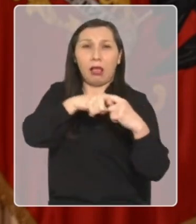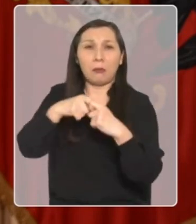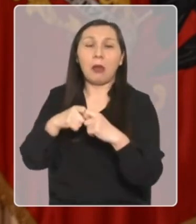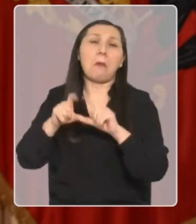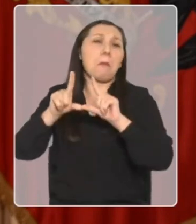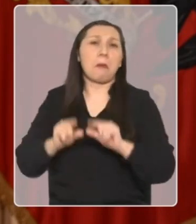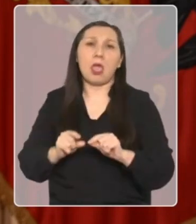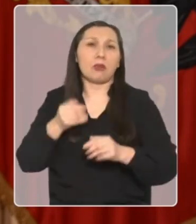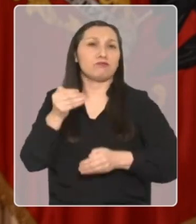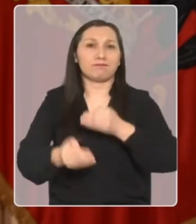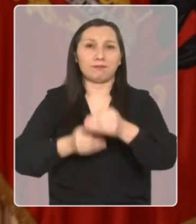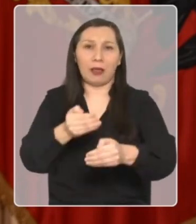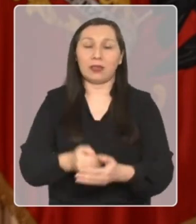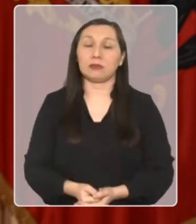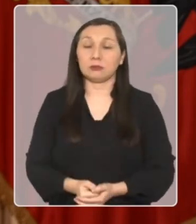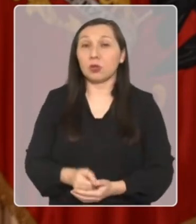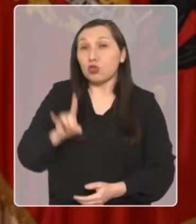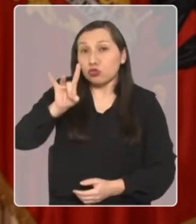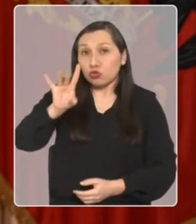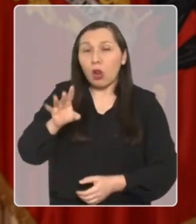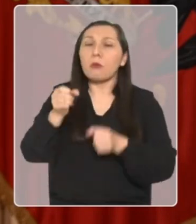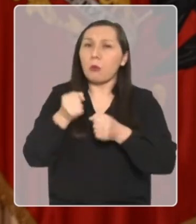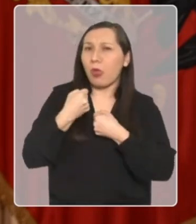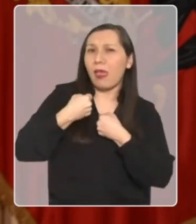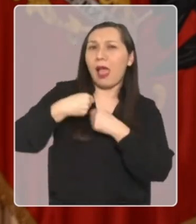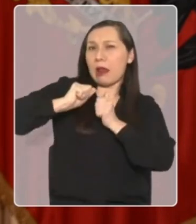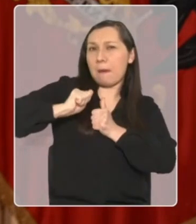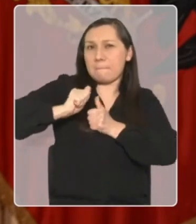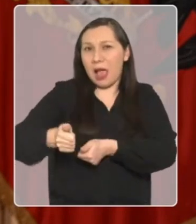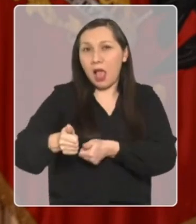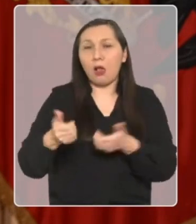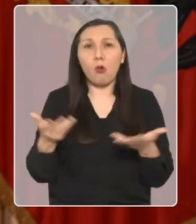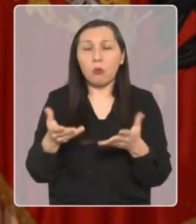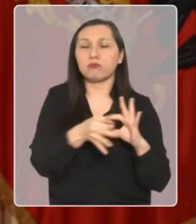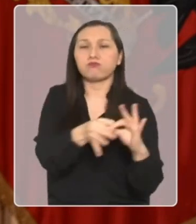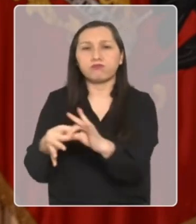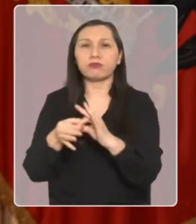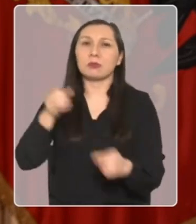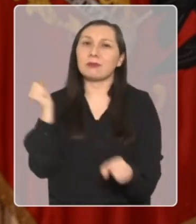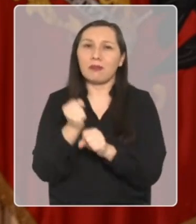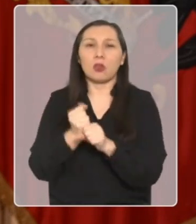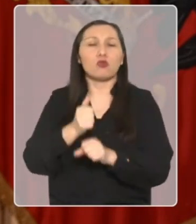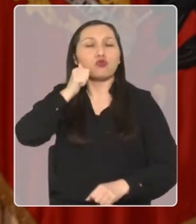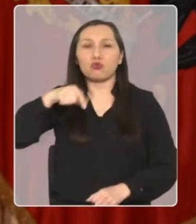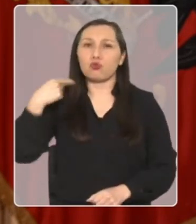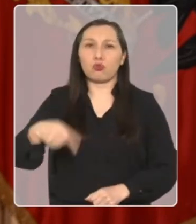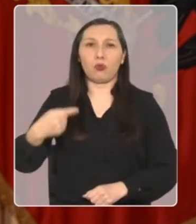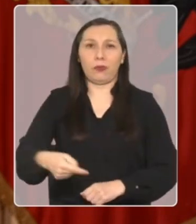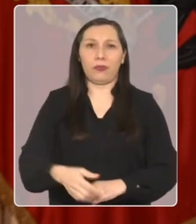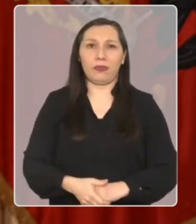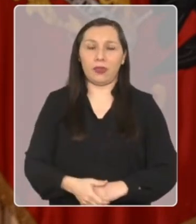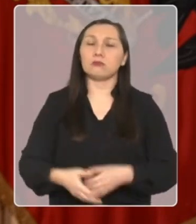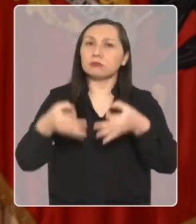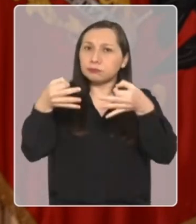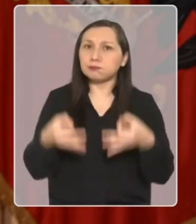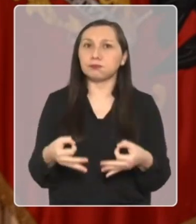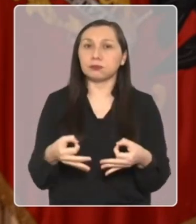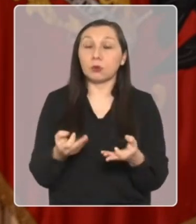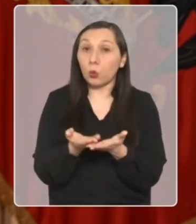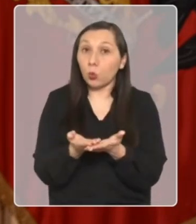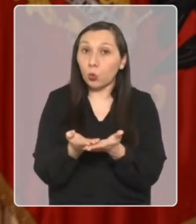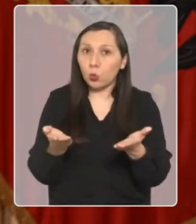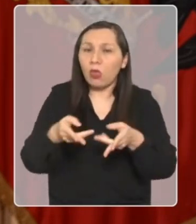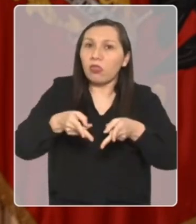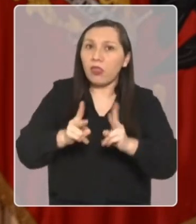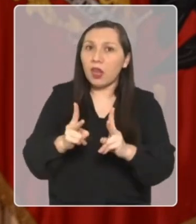menos avanzamos. Que solo podemos ganar esta batalla unidos y con trabajo diario. Garantizar a